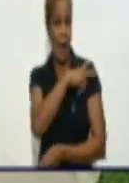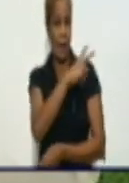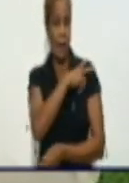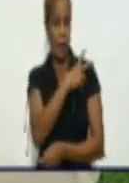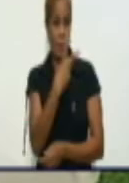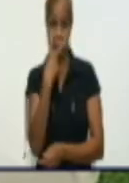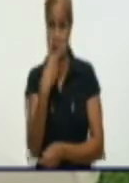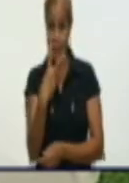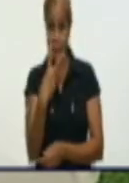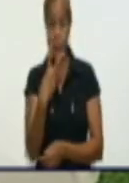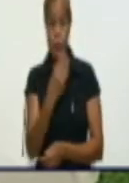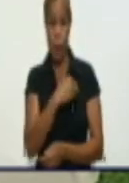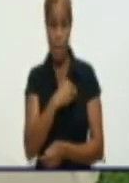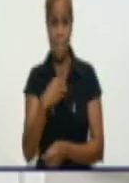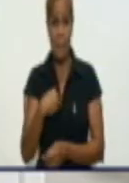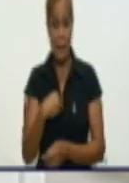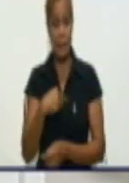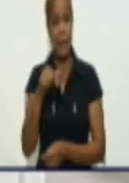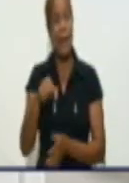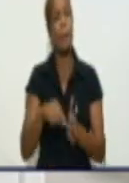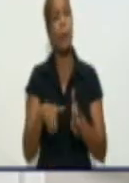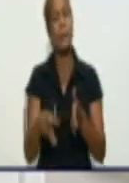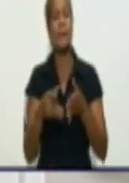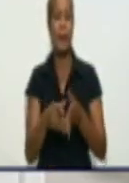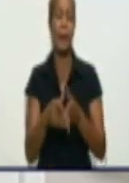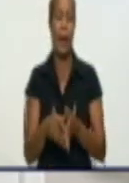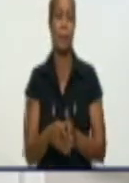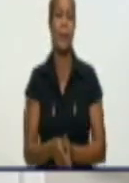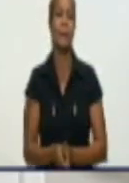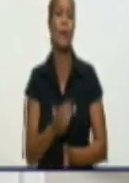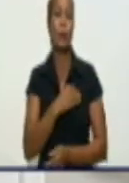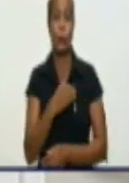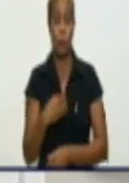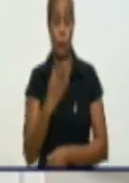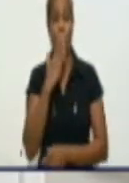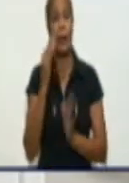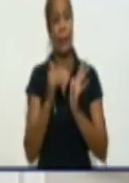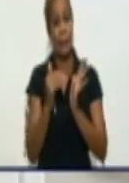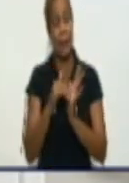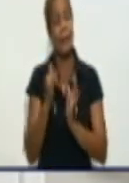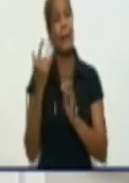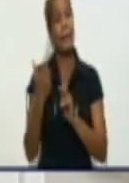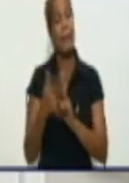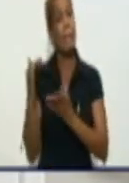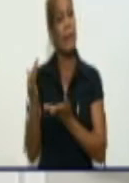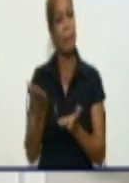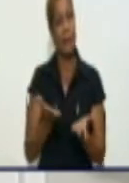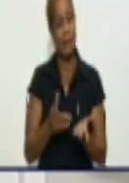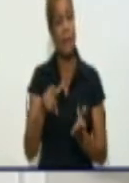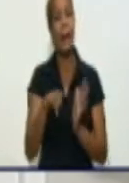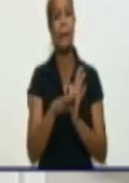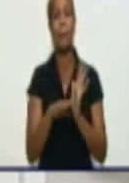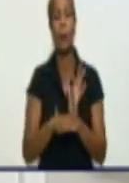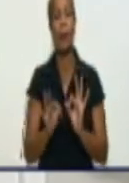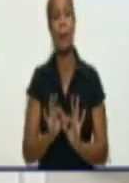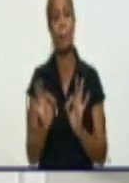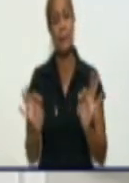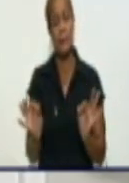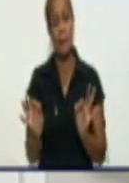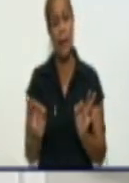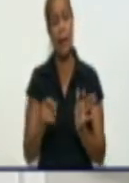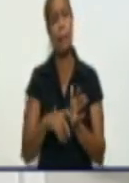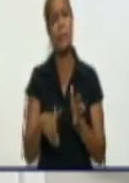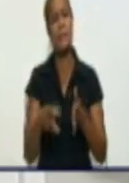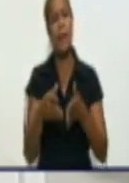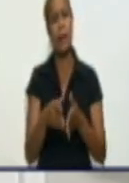asistencia médica en nuestro territorio. Doctora, muy buenas tardes. Bienvenidas a nuestro panel. Gran Mahoy con 20 casos